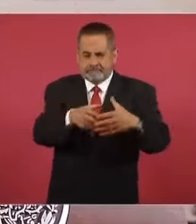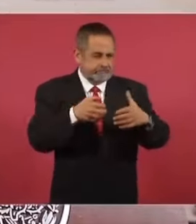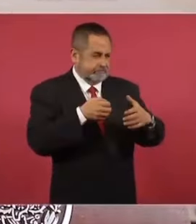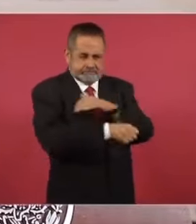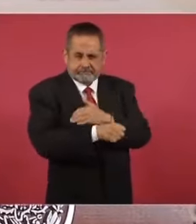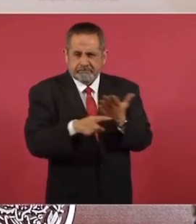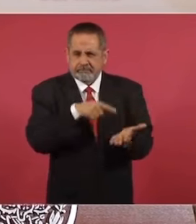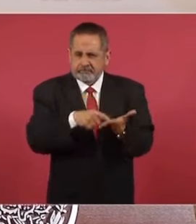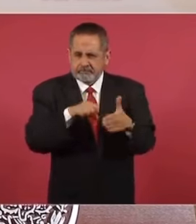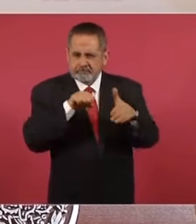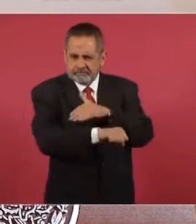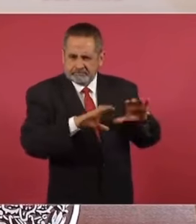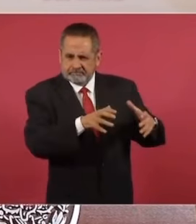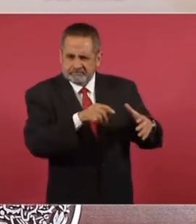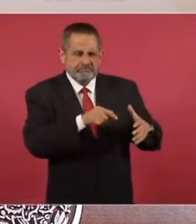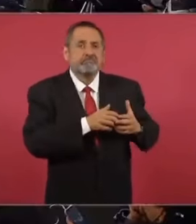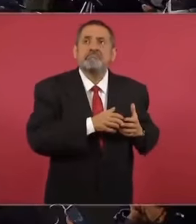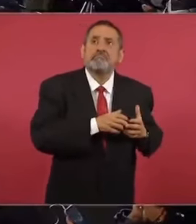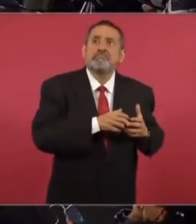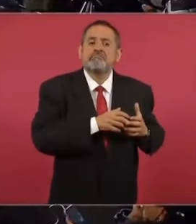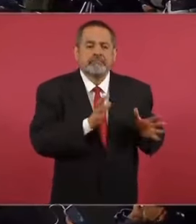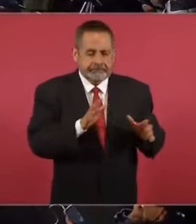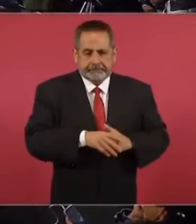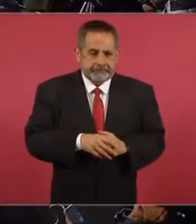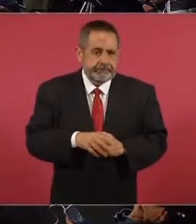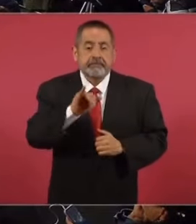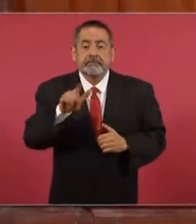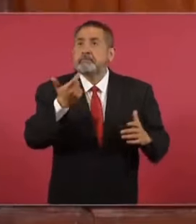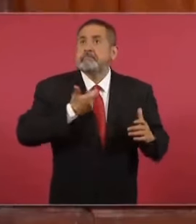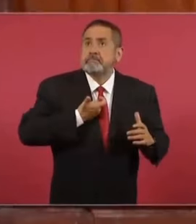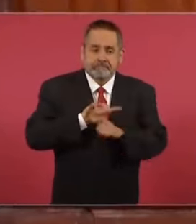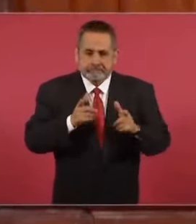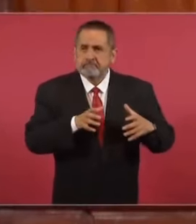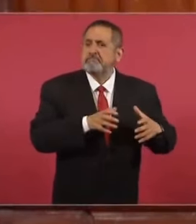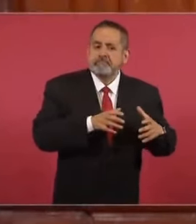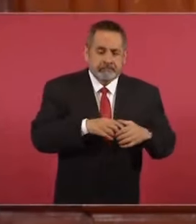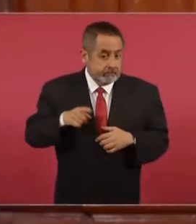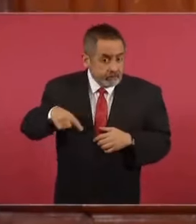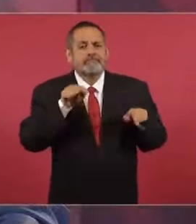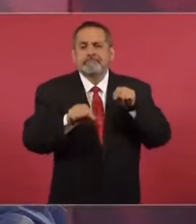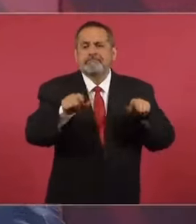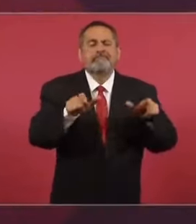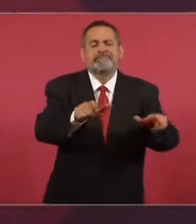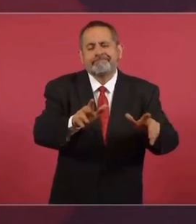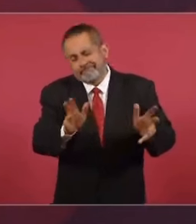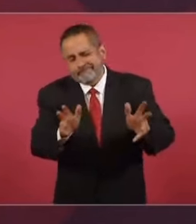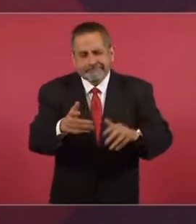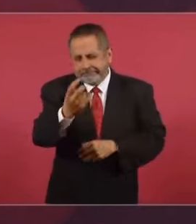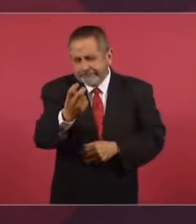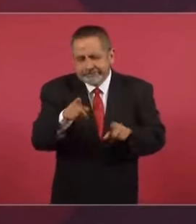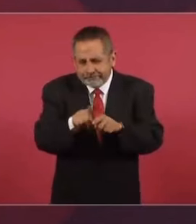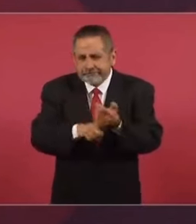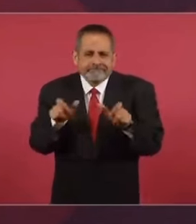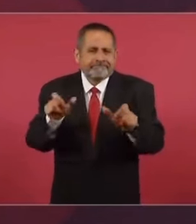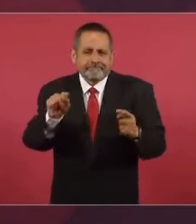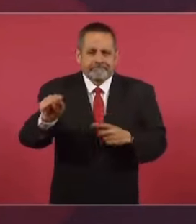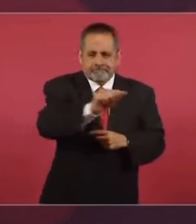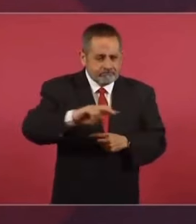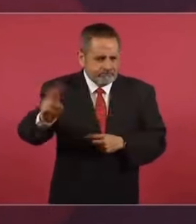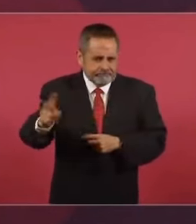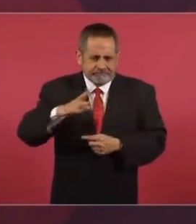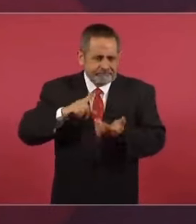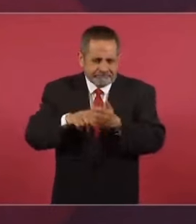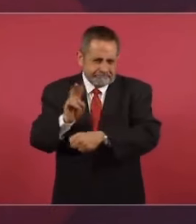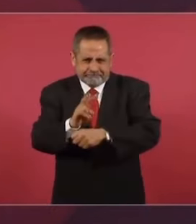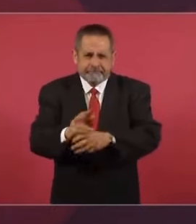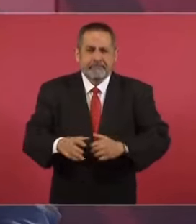sitio y se un despliegue importante. Entonces, pues había mucho gobierno